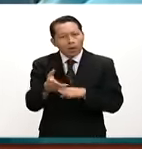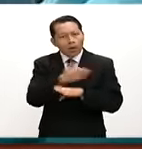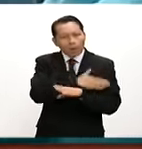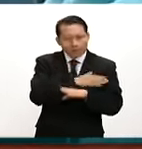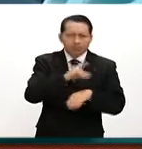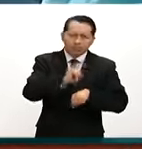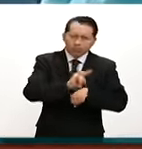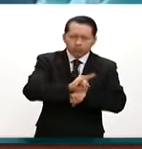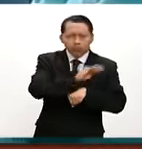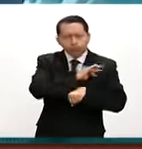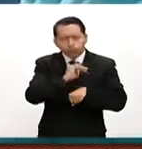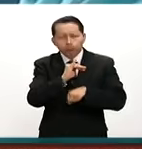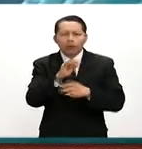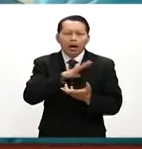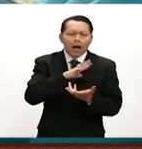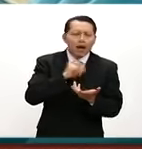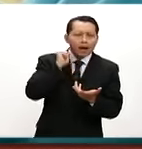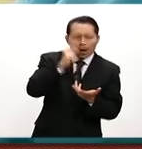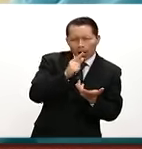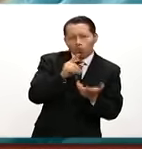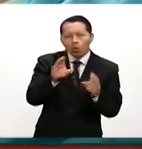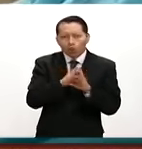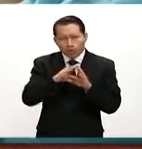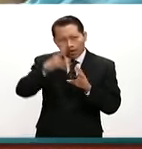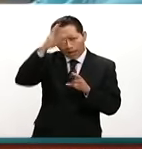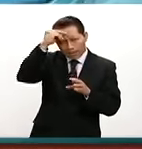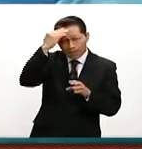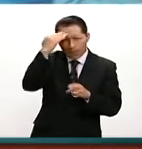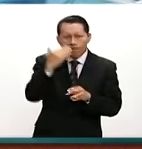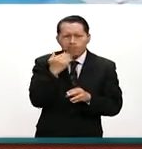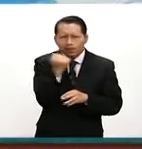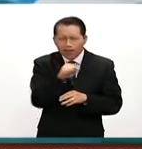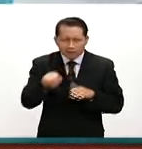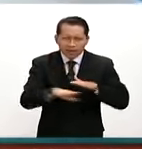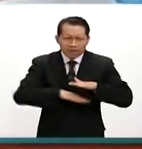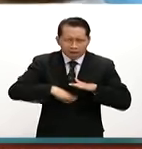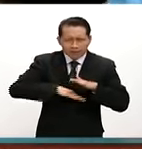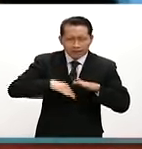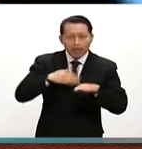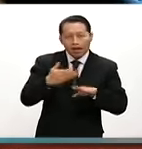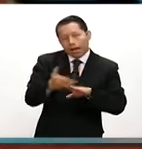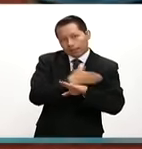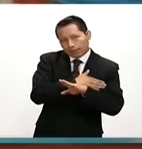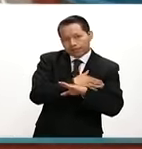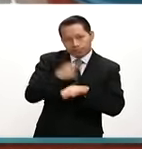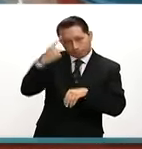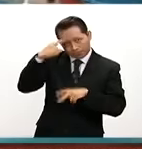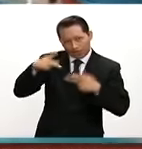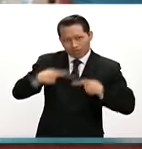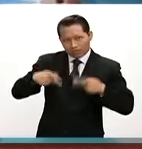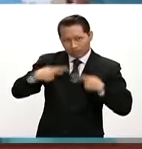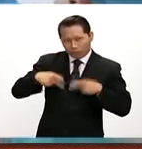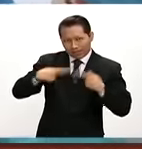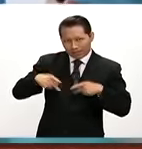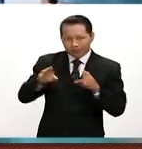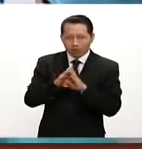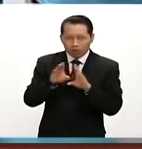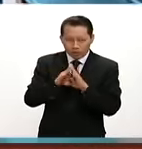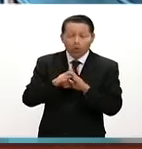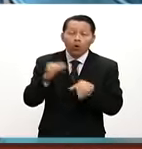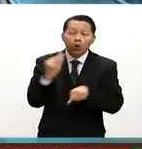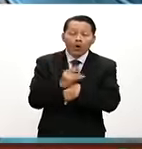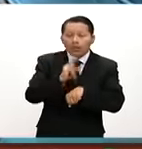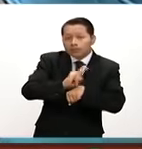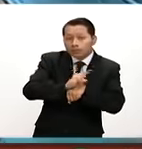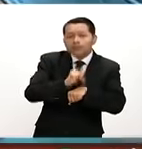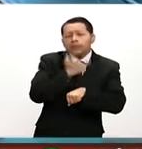básicas antes de estar en contacto con pacientes reales para minimizar el riesgo de errores